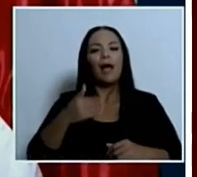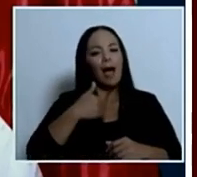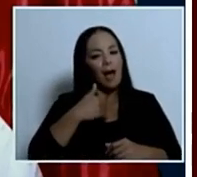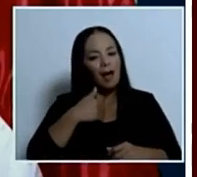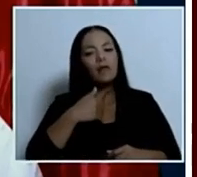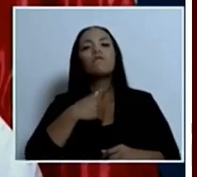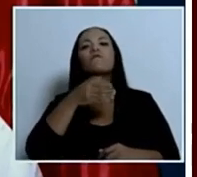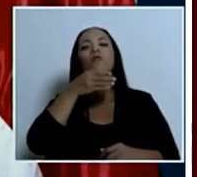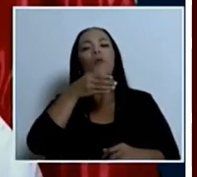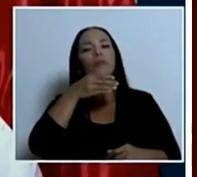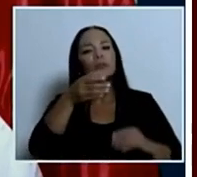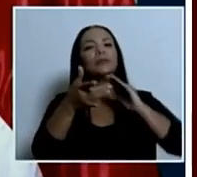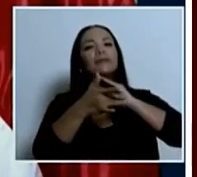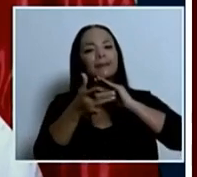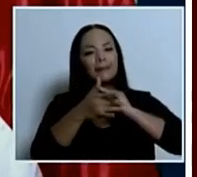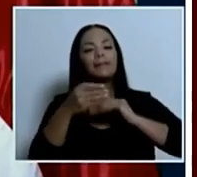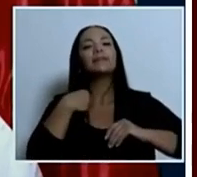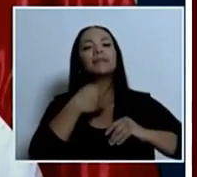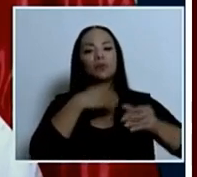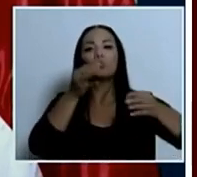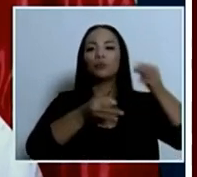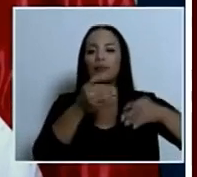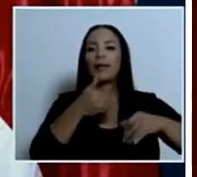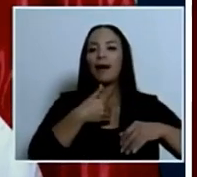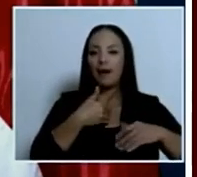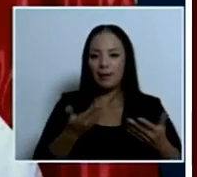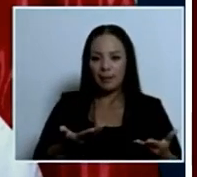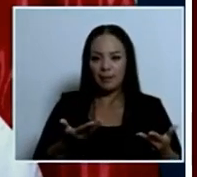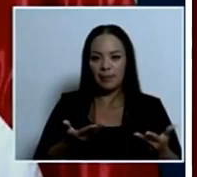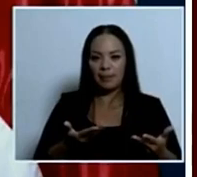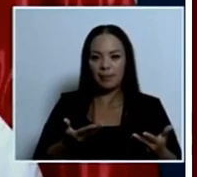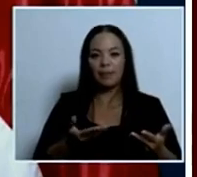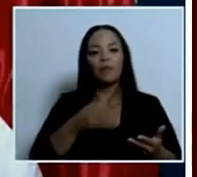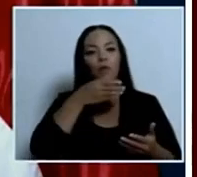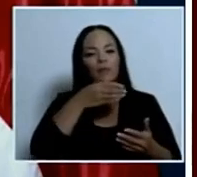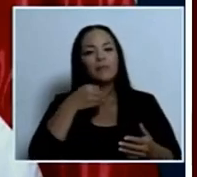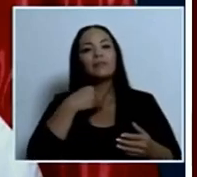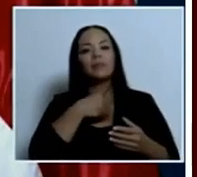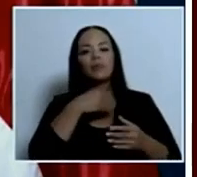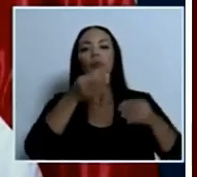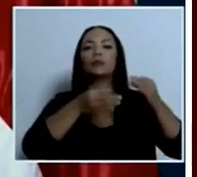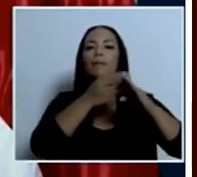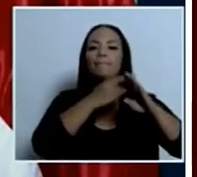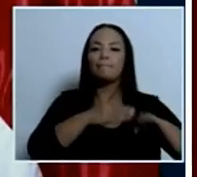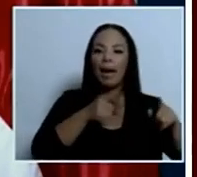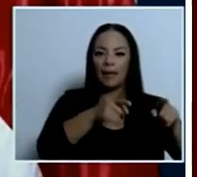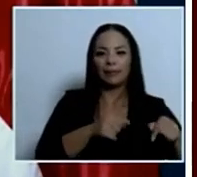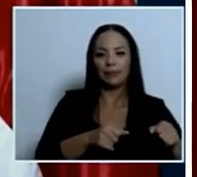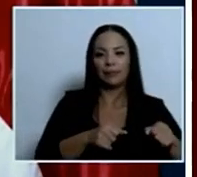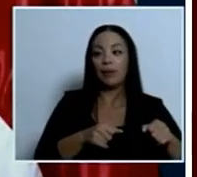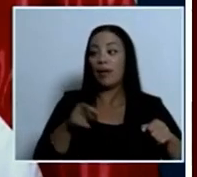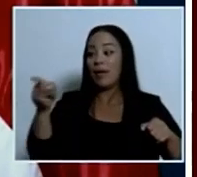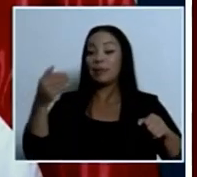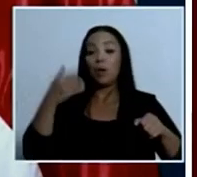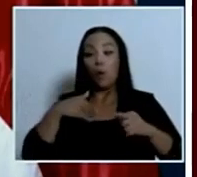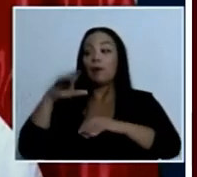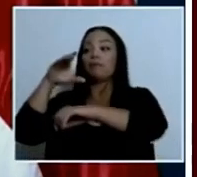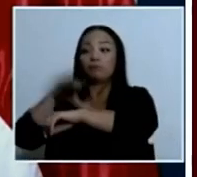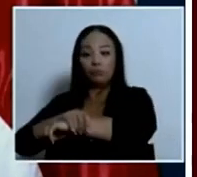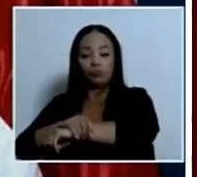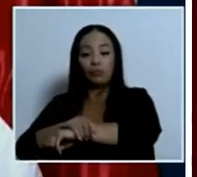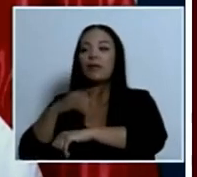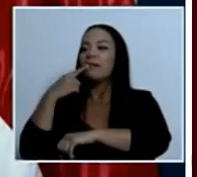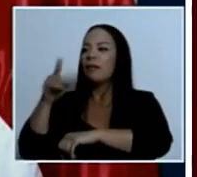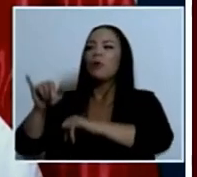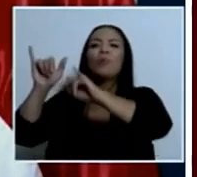ministerio de justicia y paz no lo suelten ese tipo es un peligro para